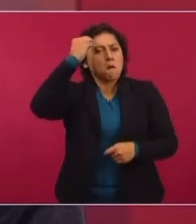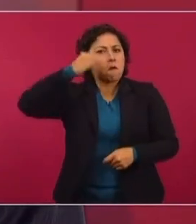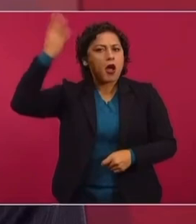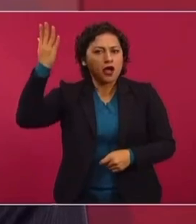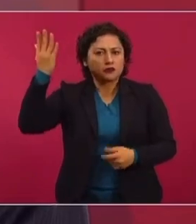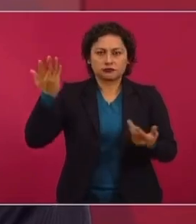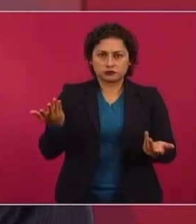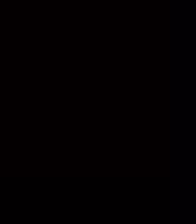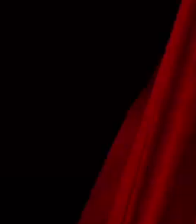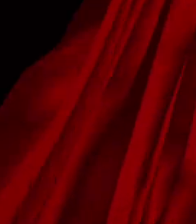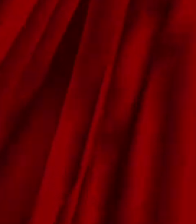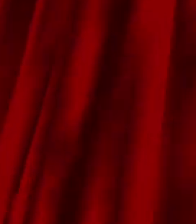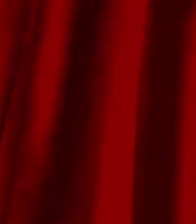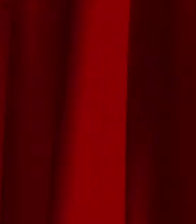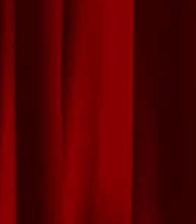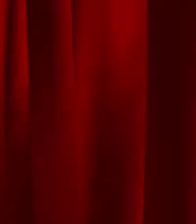de metiches.